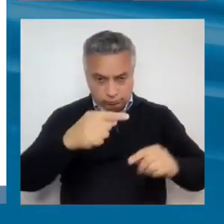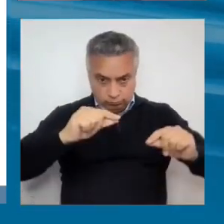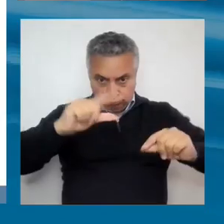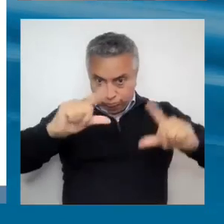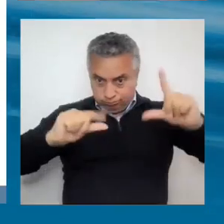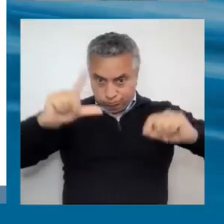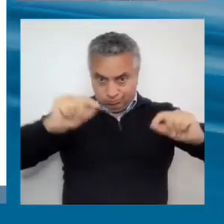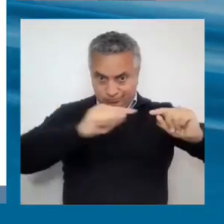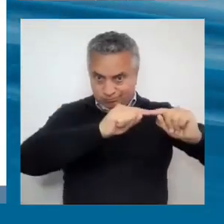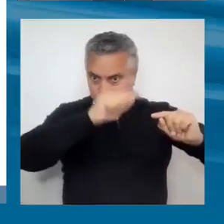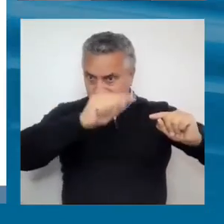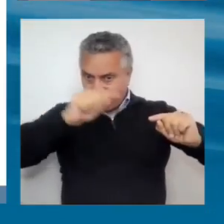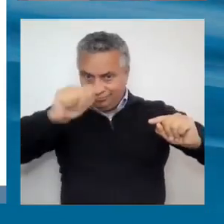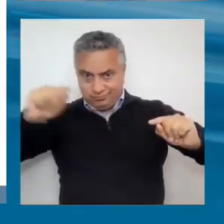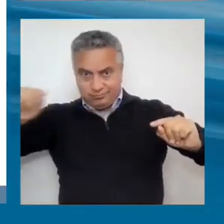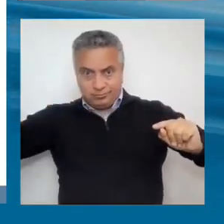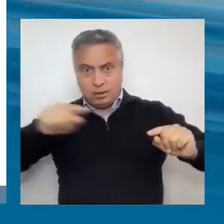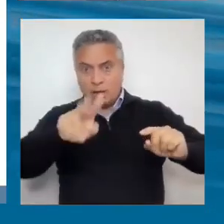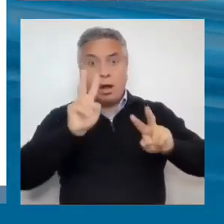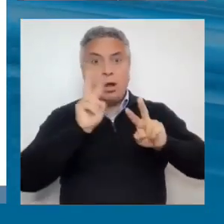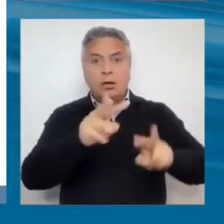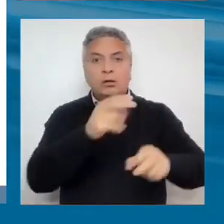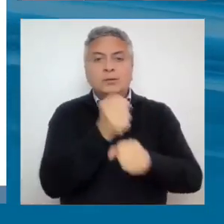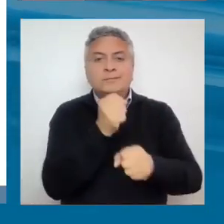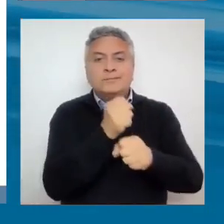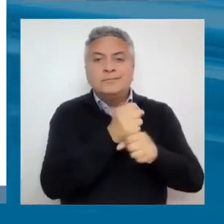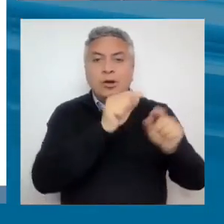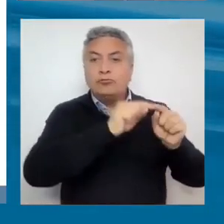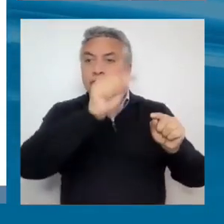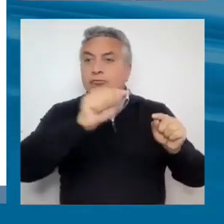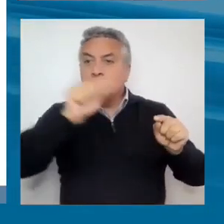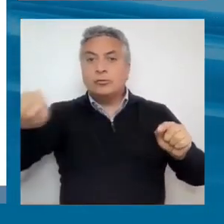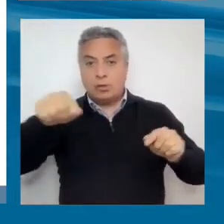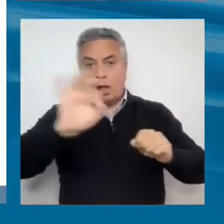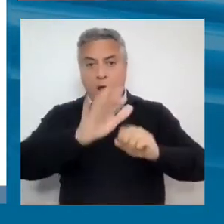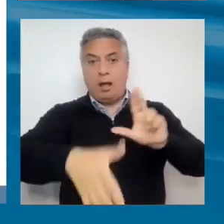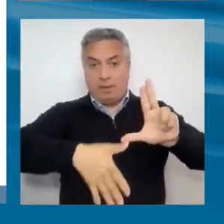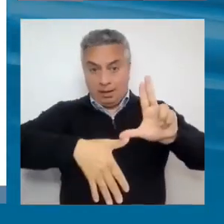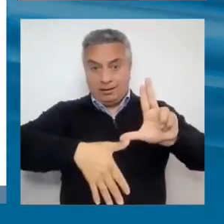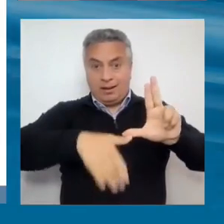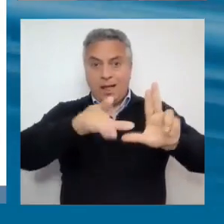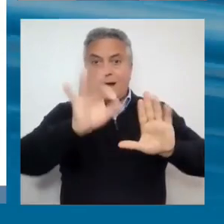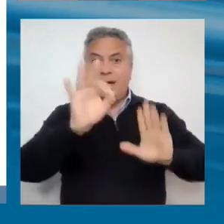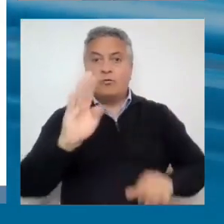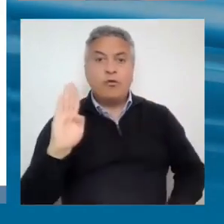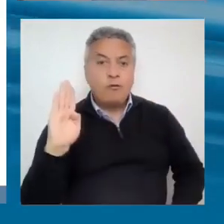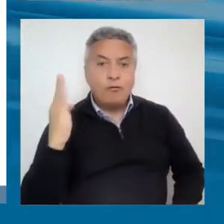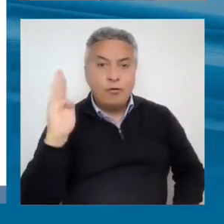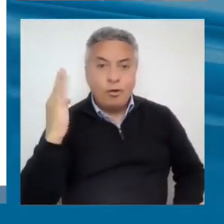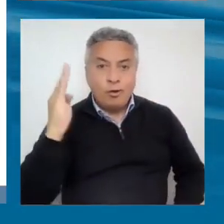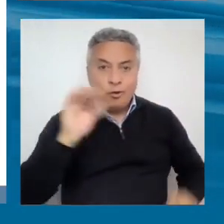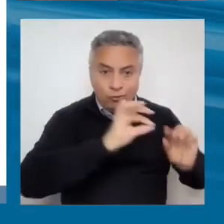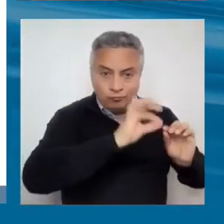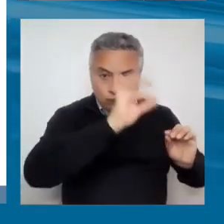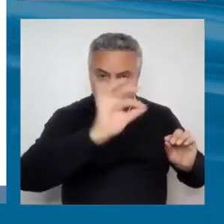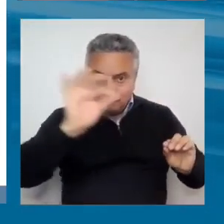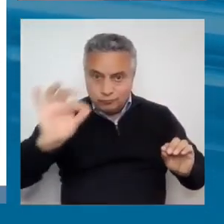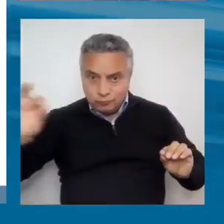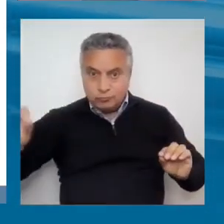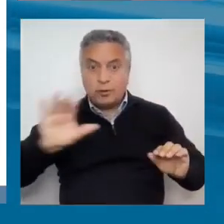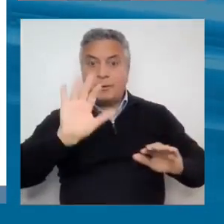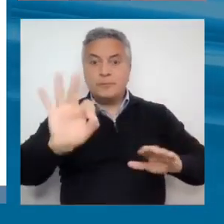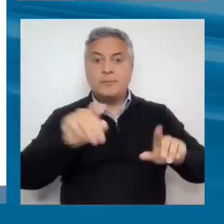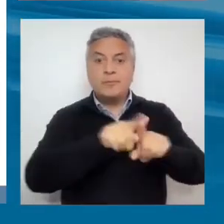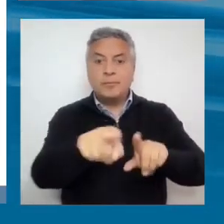Ustedes ven allí como la productividad, América Latina es la línea azul de arriba y la anaranjada es el mundo.